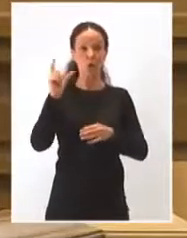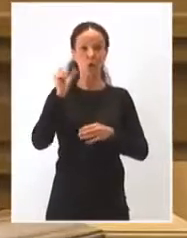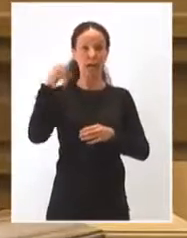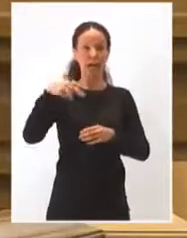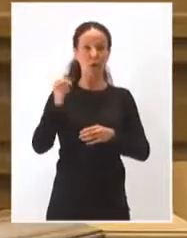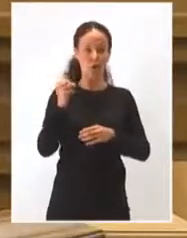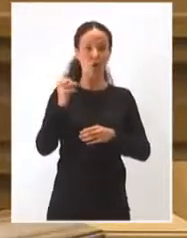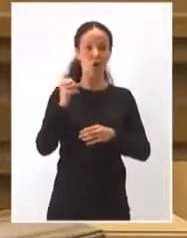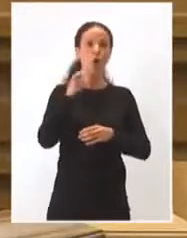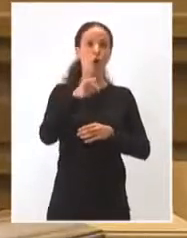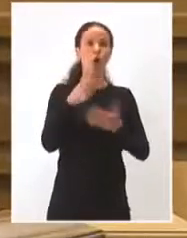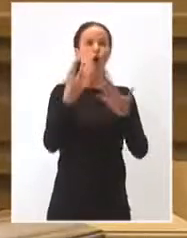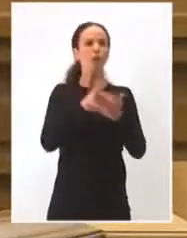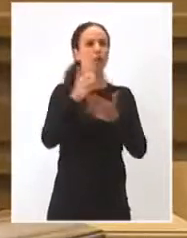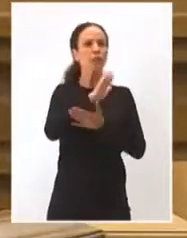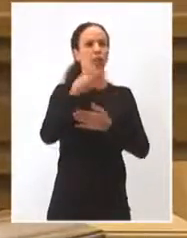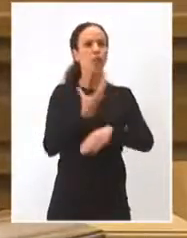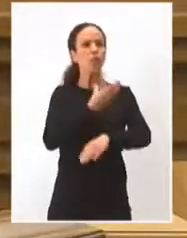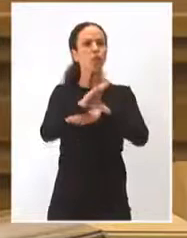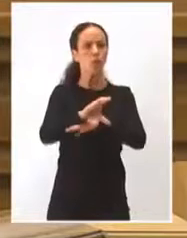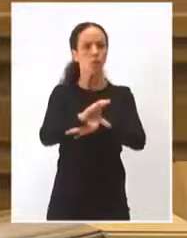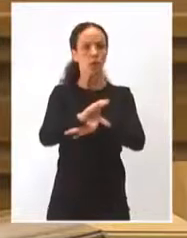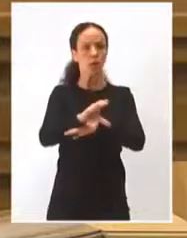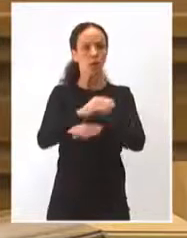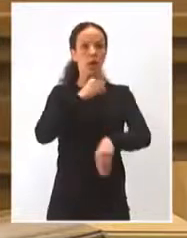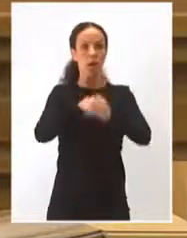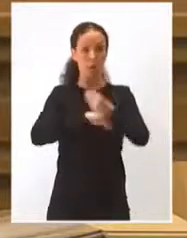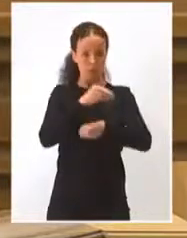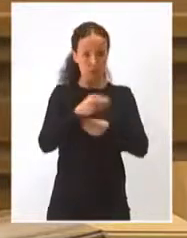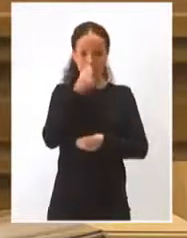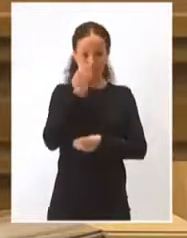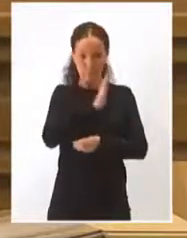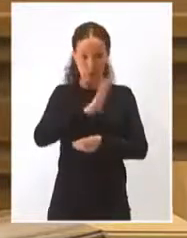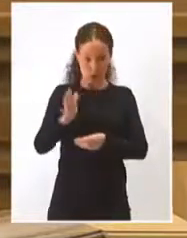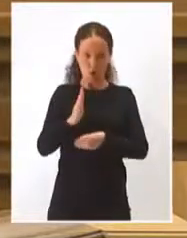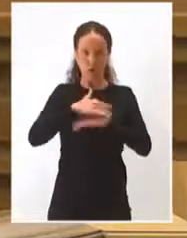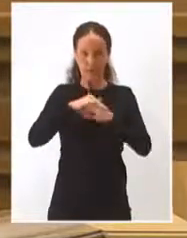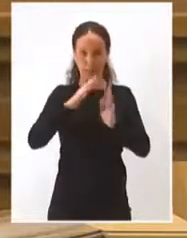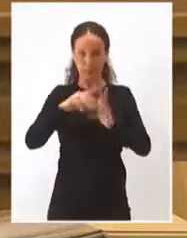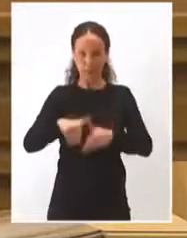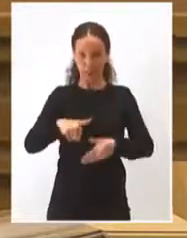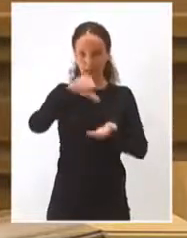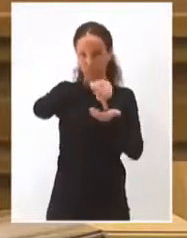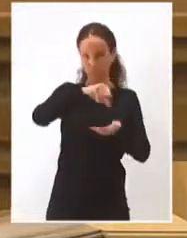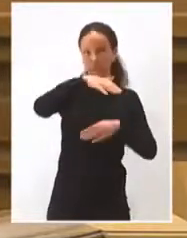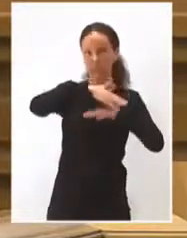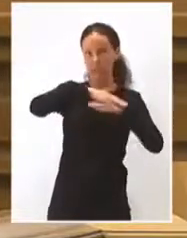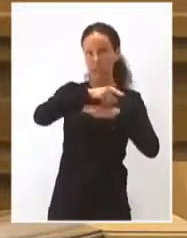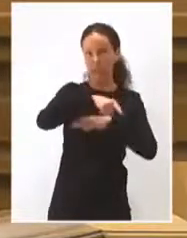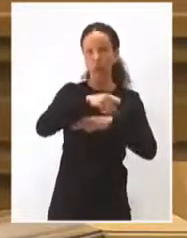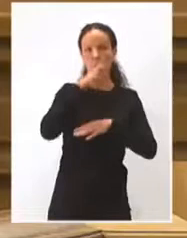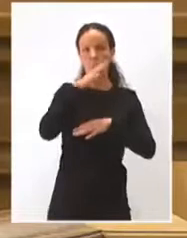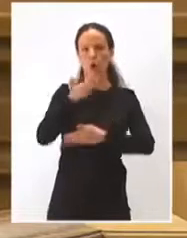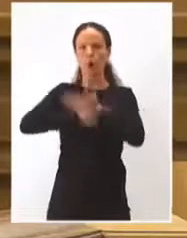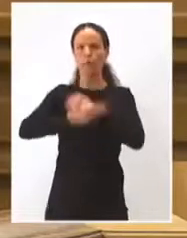que va a hacer la comunidad autónoma, porque lo vamos a hacer, yo creo, que mejor que la Administración del Estado, por rapidez, y con el Ayuntamiento de